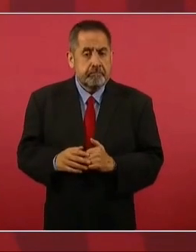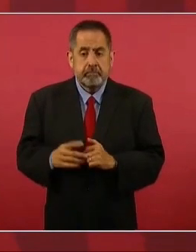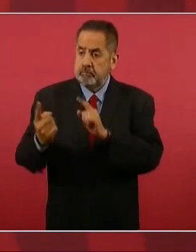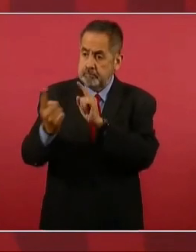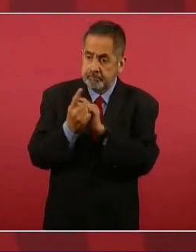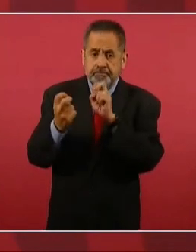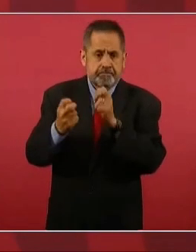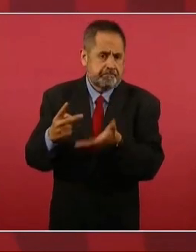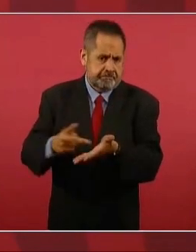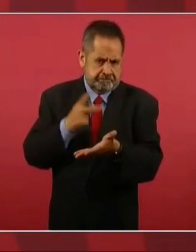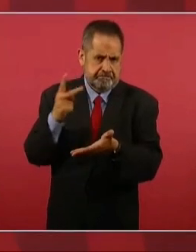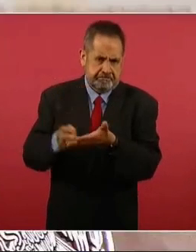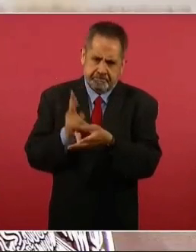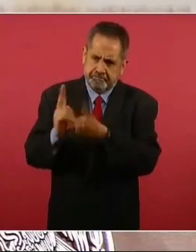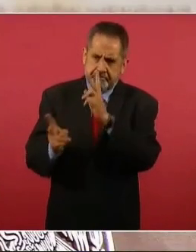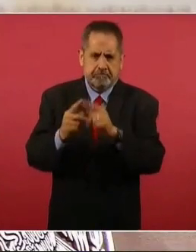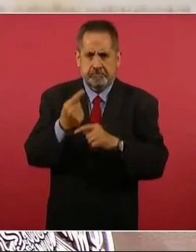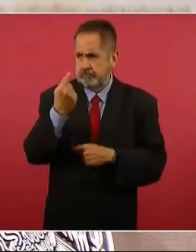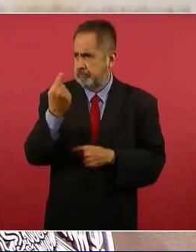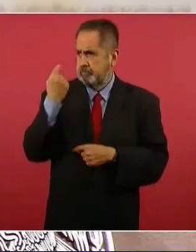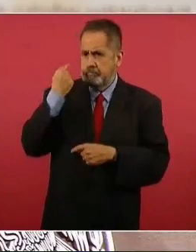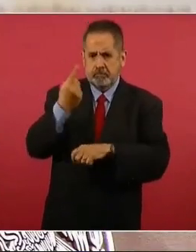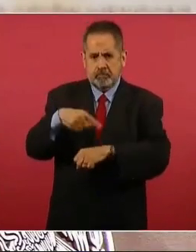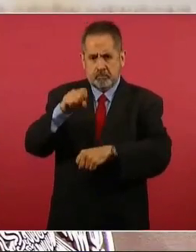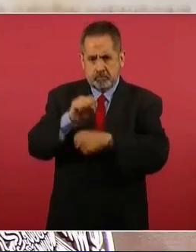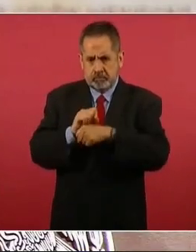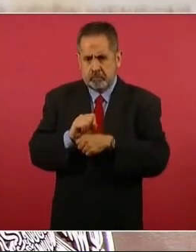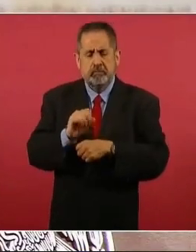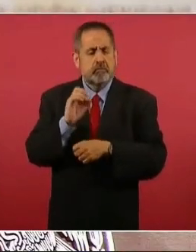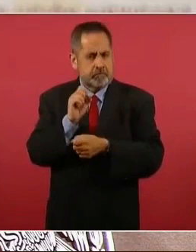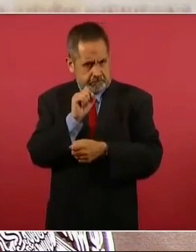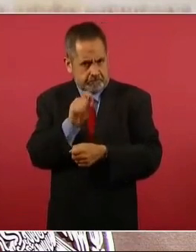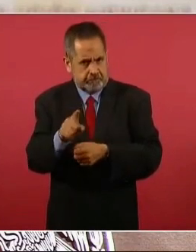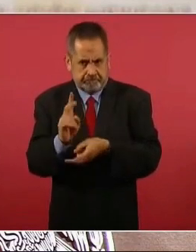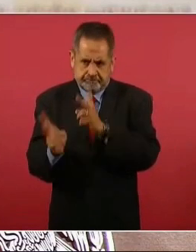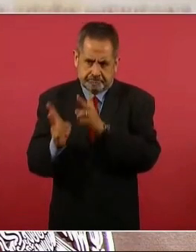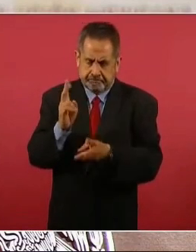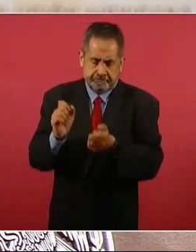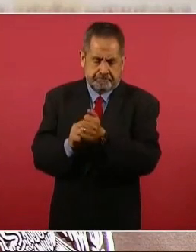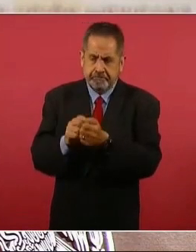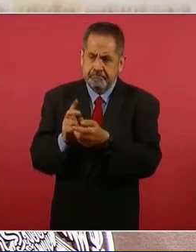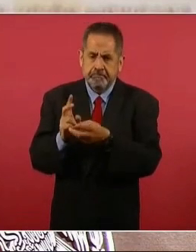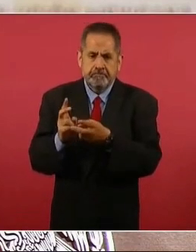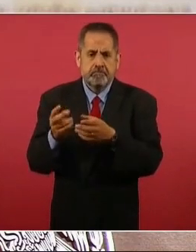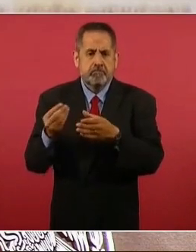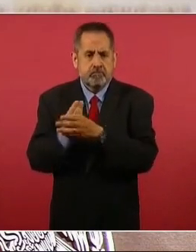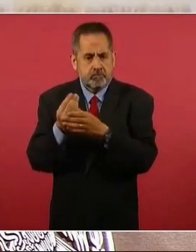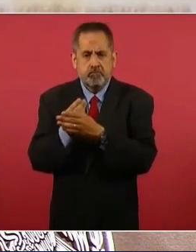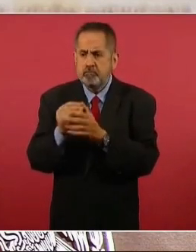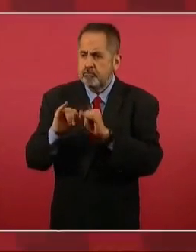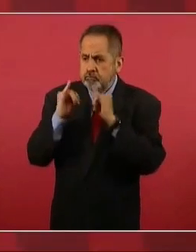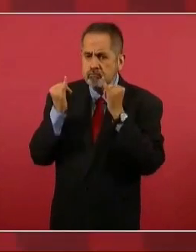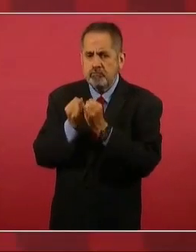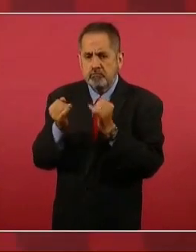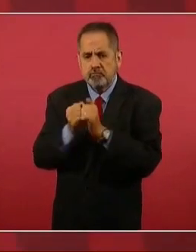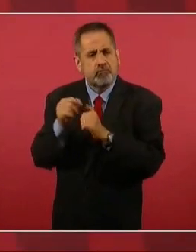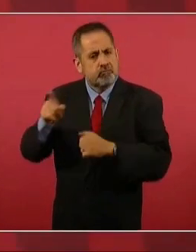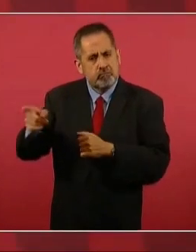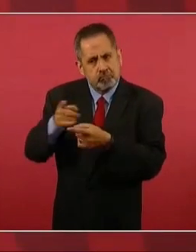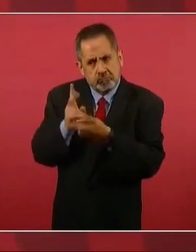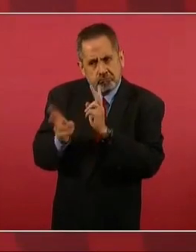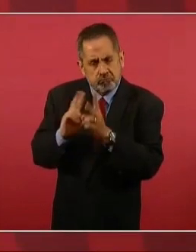recibido en diferentes ocasiones. La semana pasada apenas se tuvo una reunión con ellos,